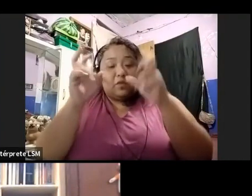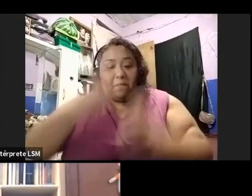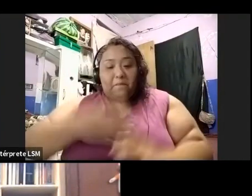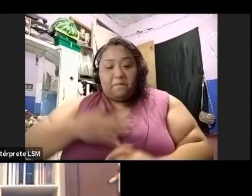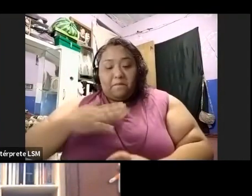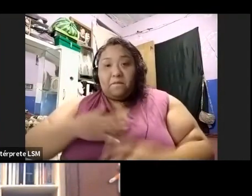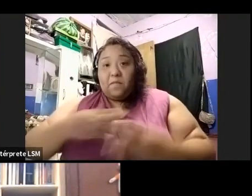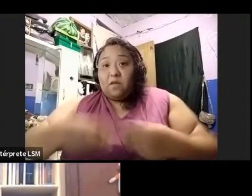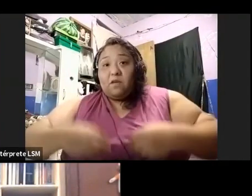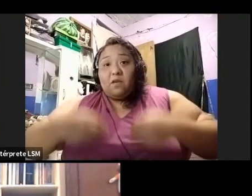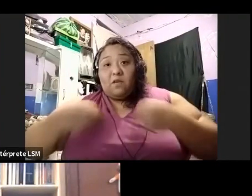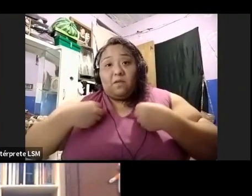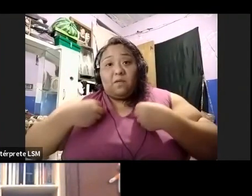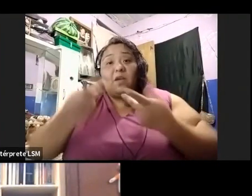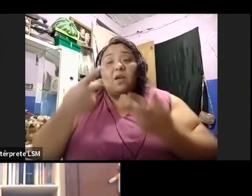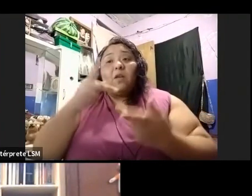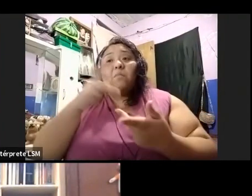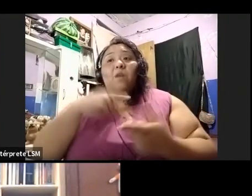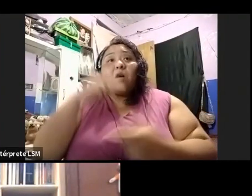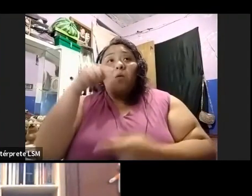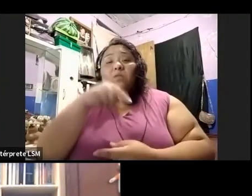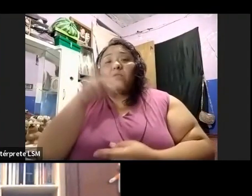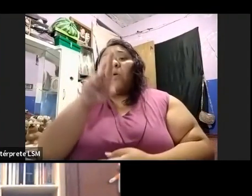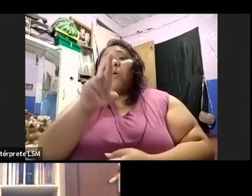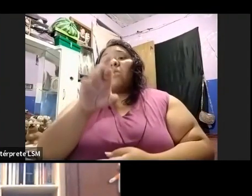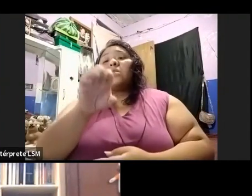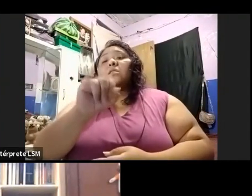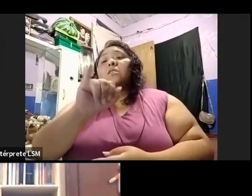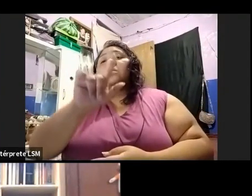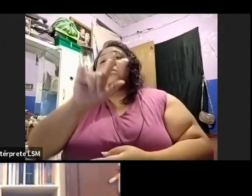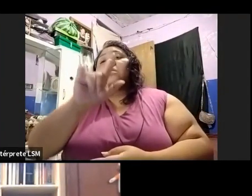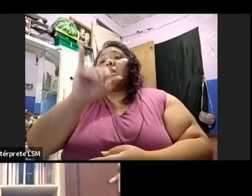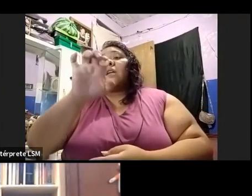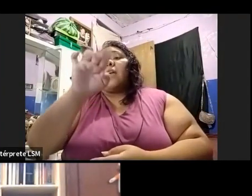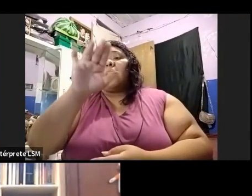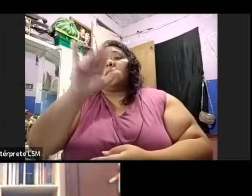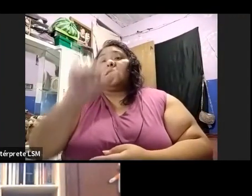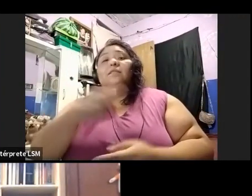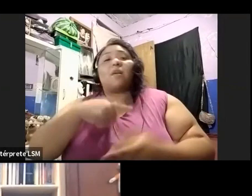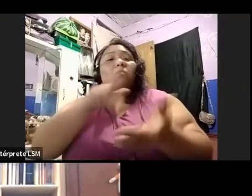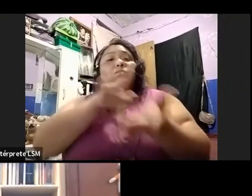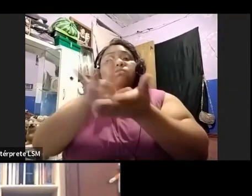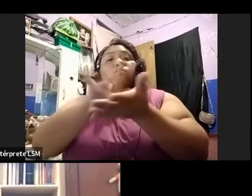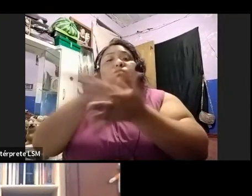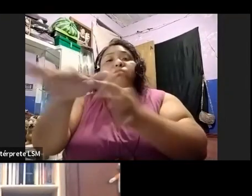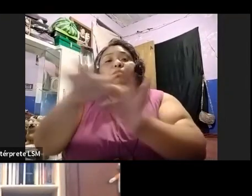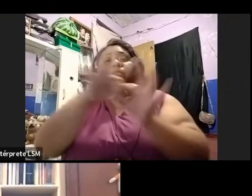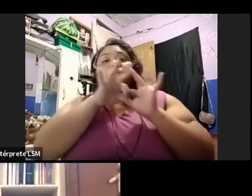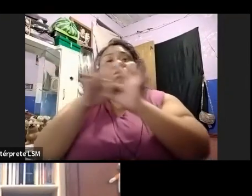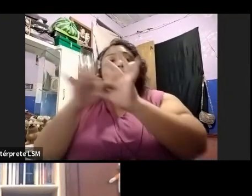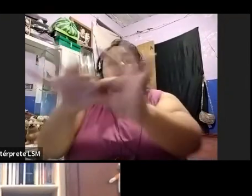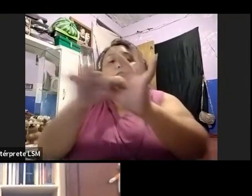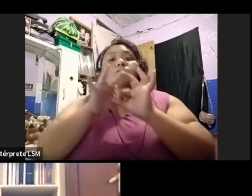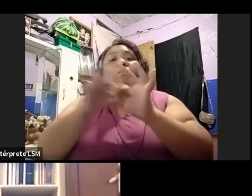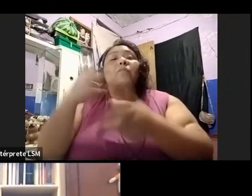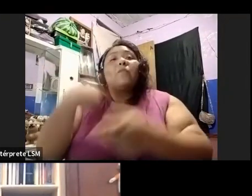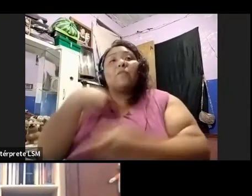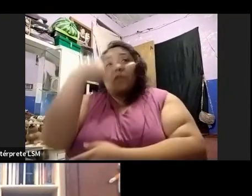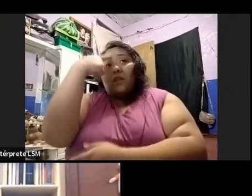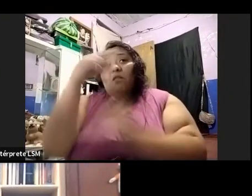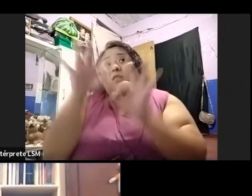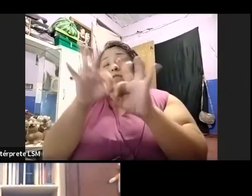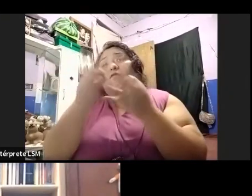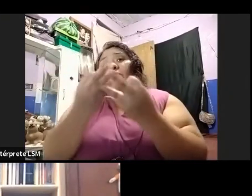Sin embargo, el libro habla de resiliencia, y habla de esta luz que tuvo que encontrar nuevas y mejores formas para poder crecer ella.